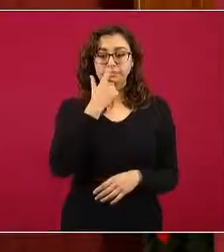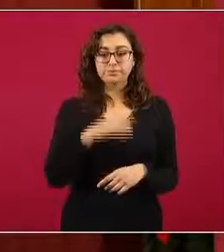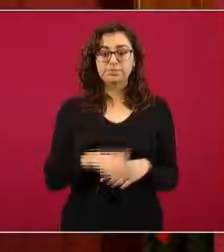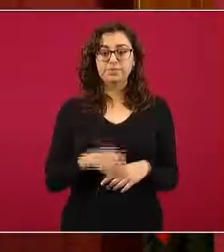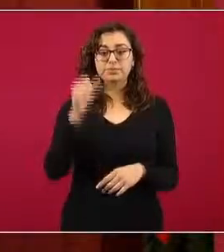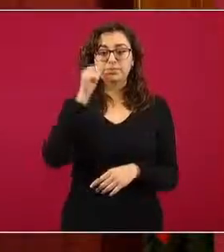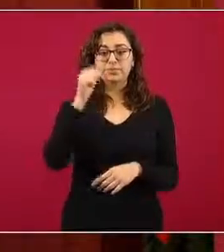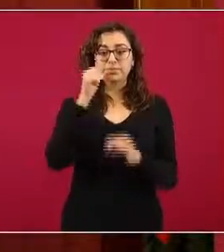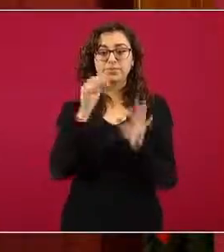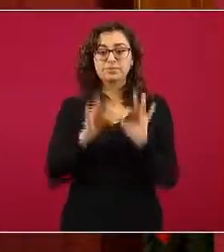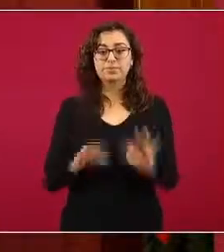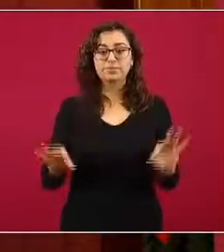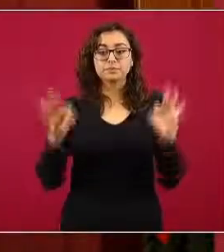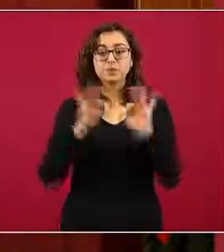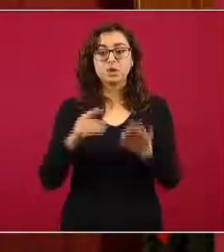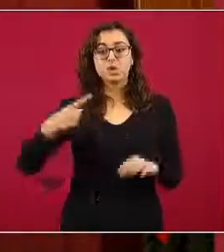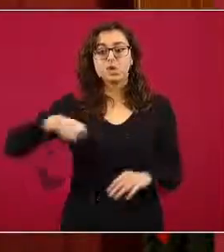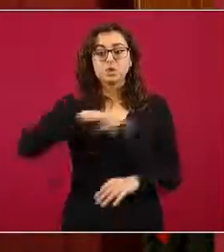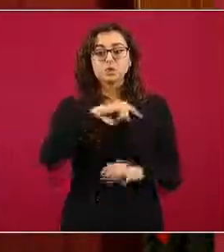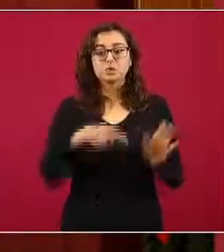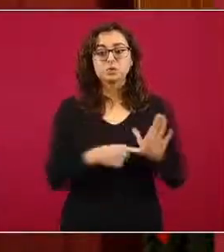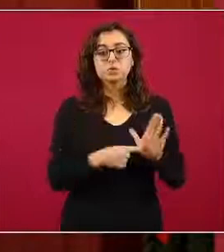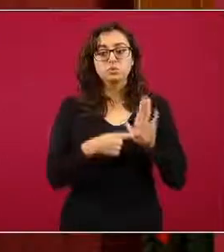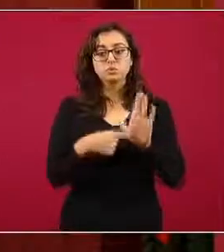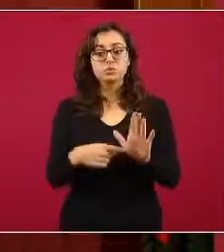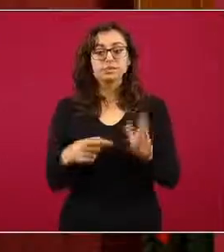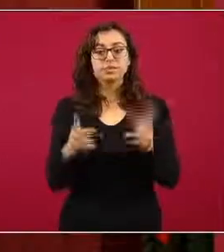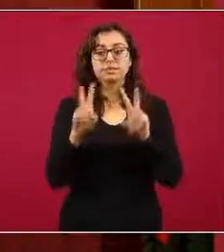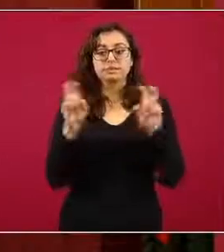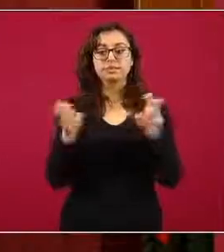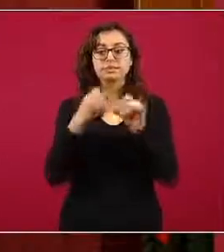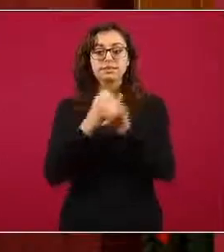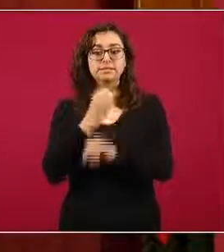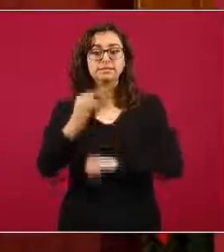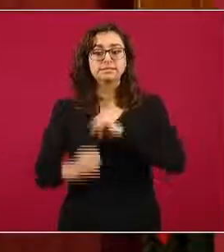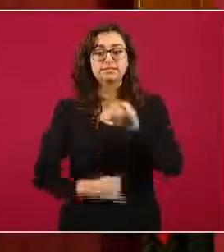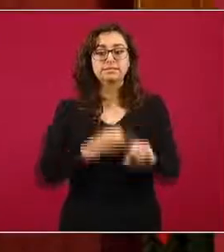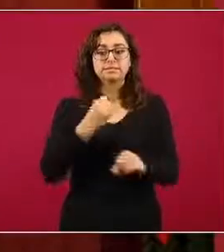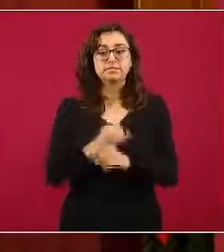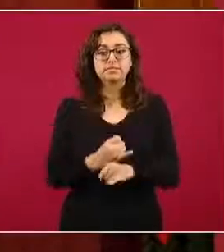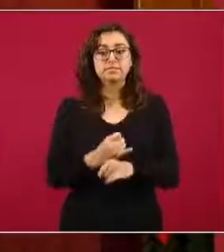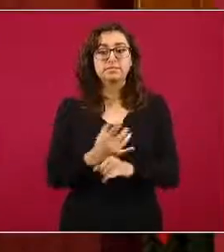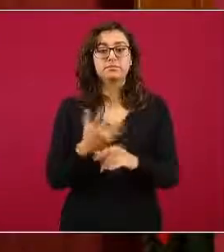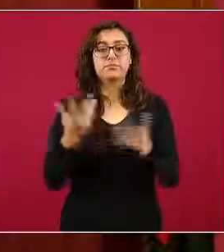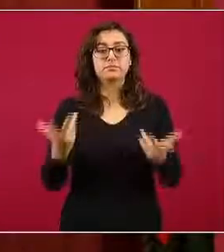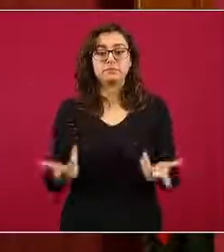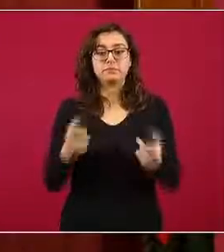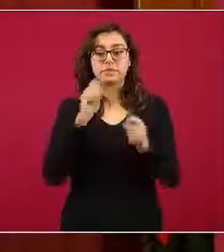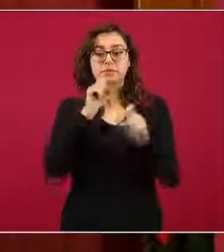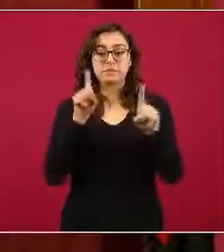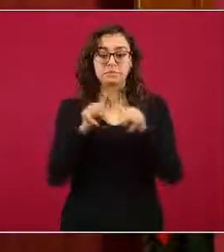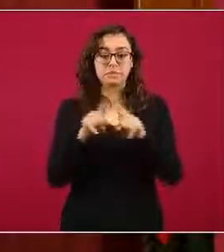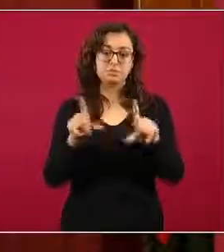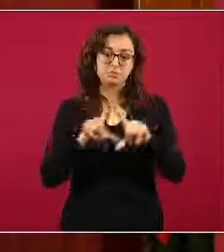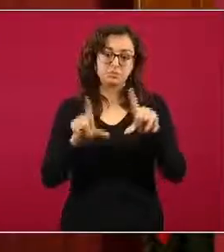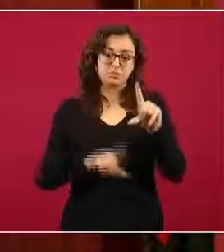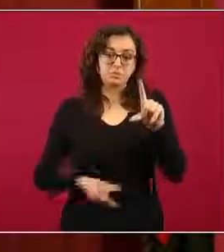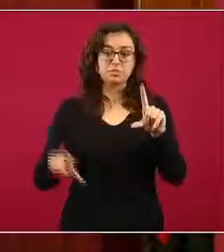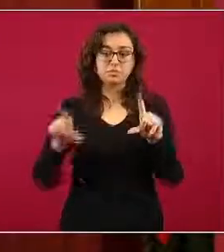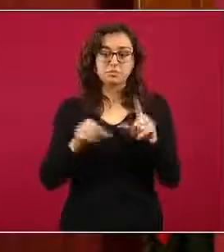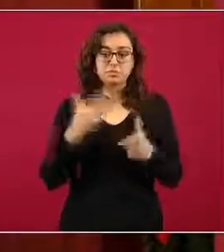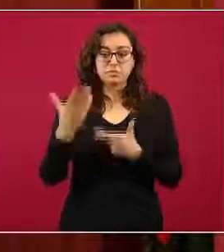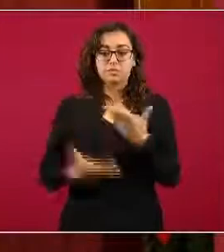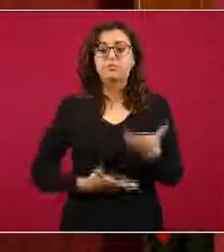comentamos cuando presentamos o actualizamos el panorama internacional, que además va de la mano del panorama nacional en México,